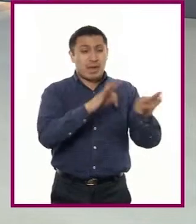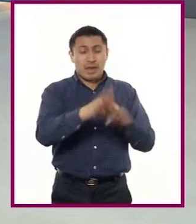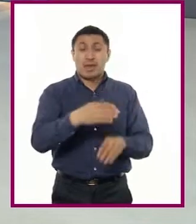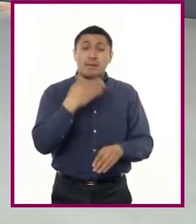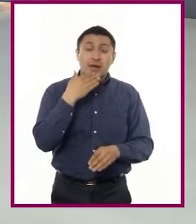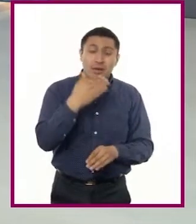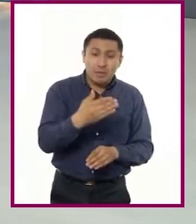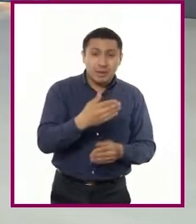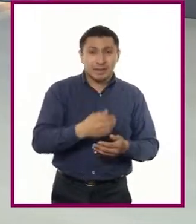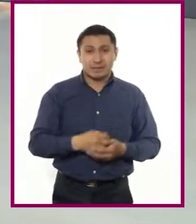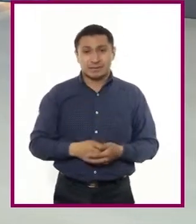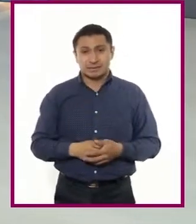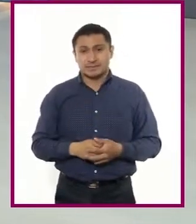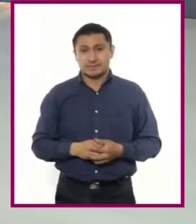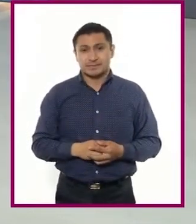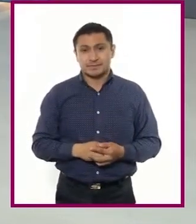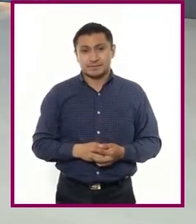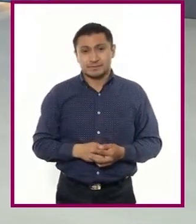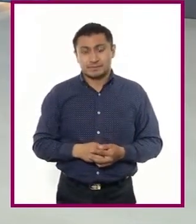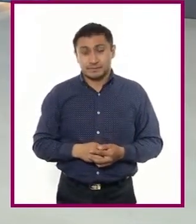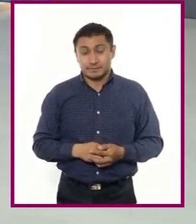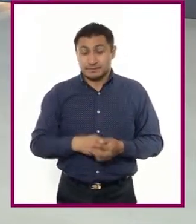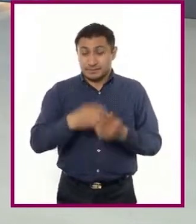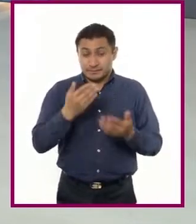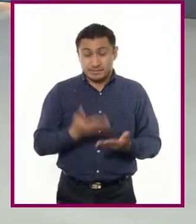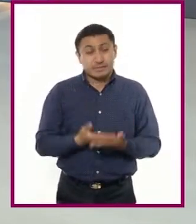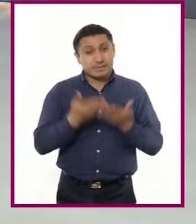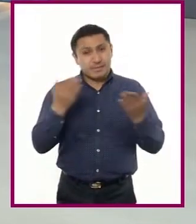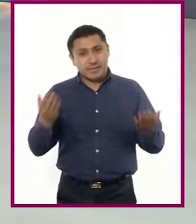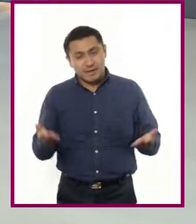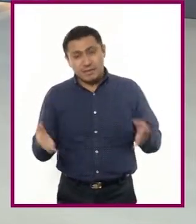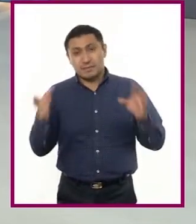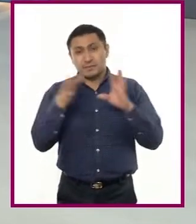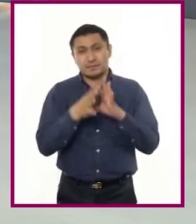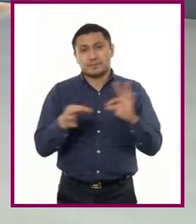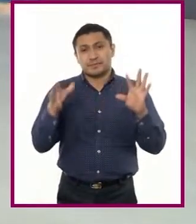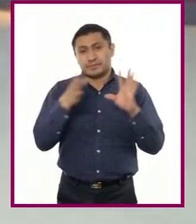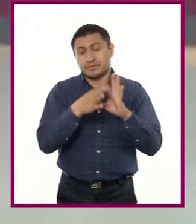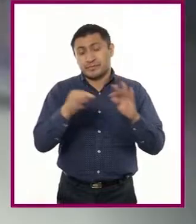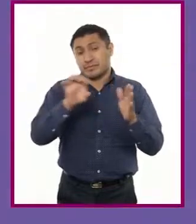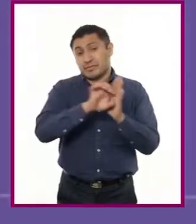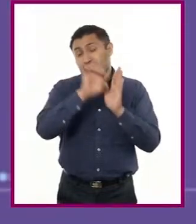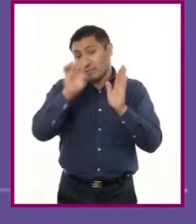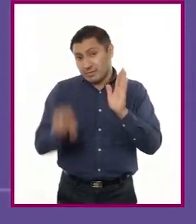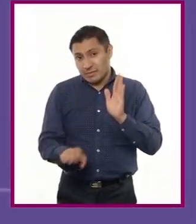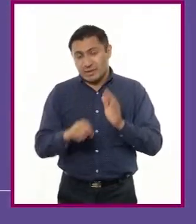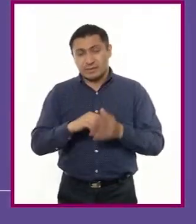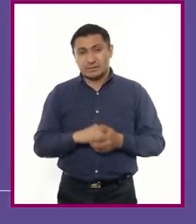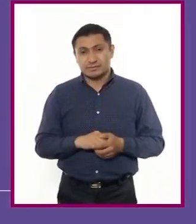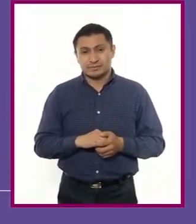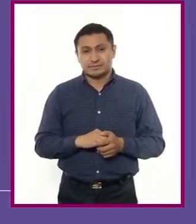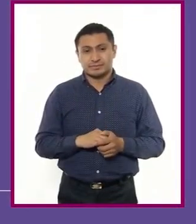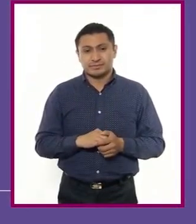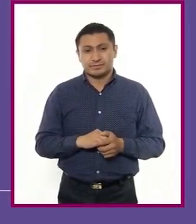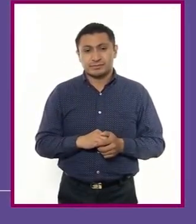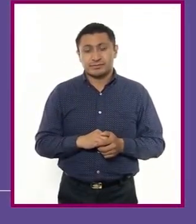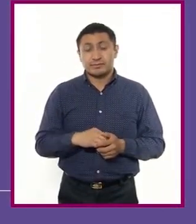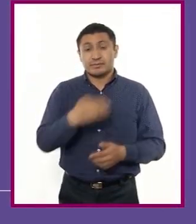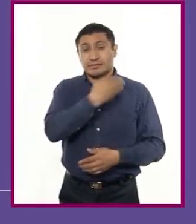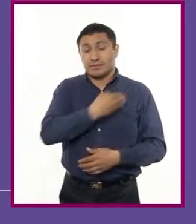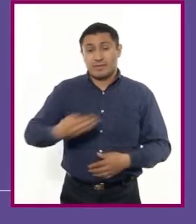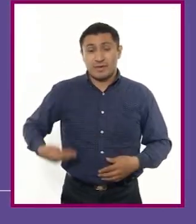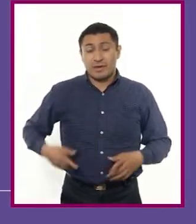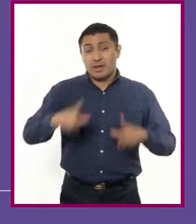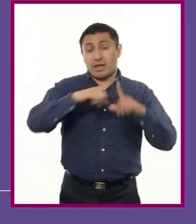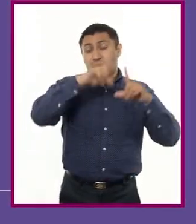o comisión. B. continuación, mencionaremos algunos ejemplos. B. Presidente de la